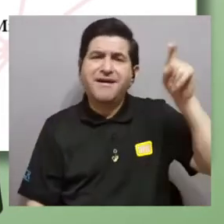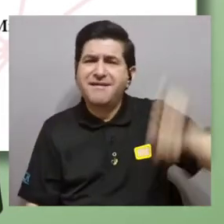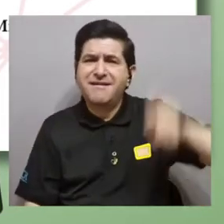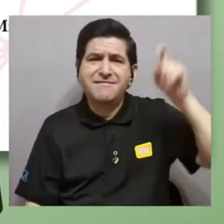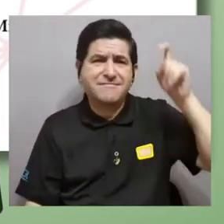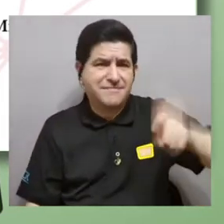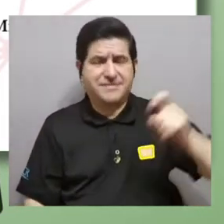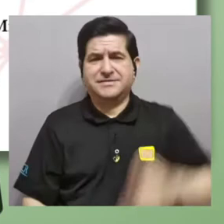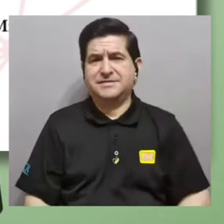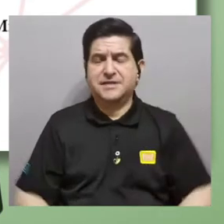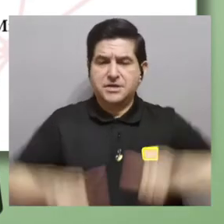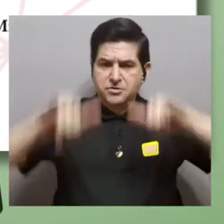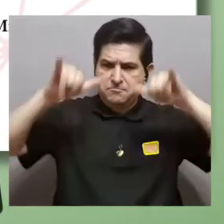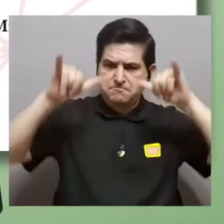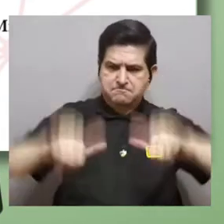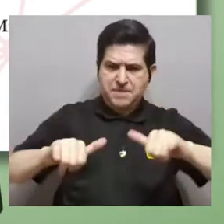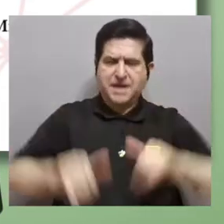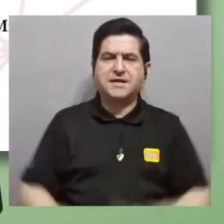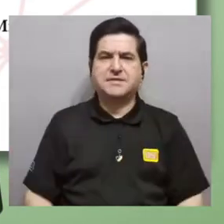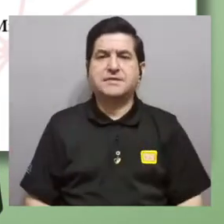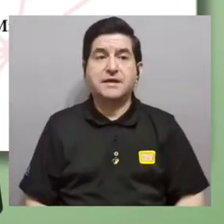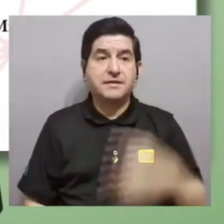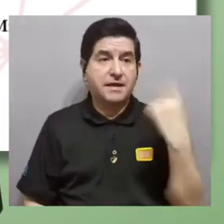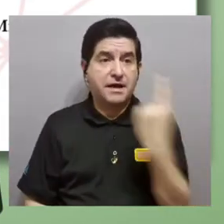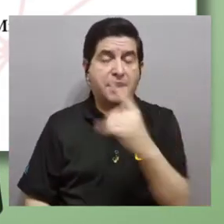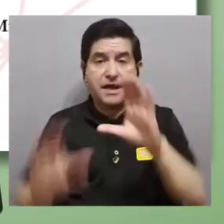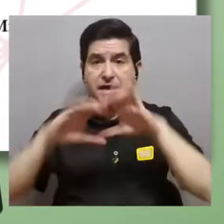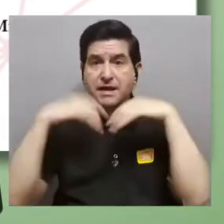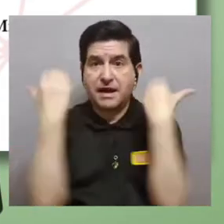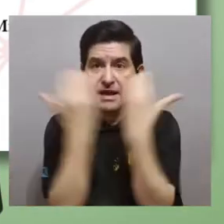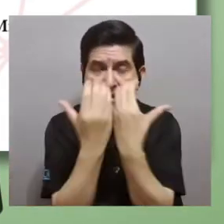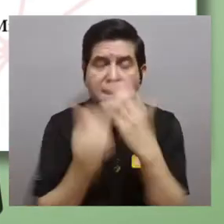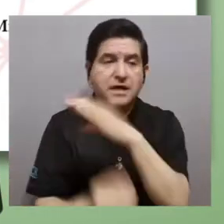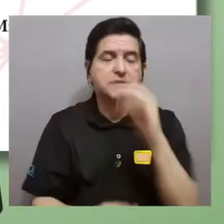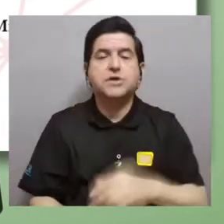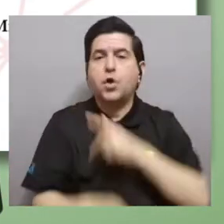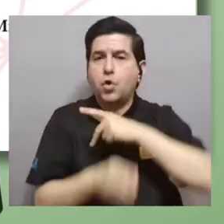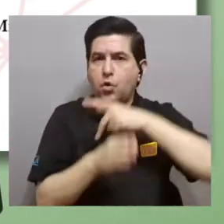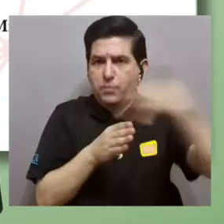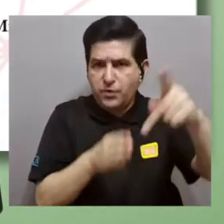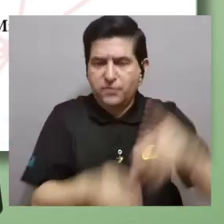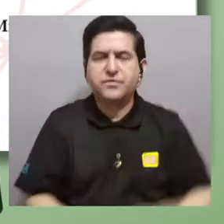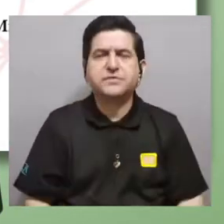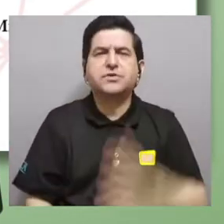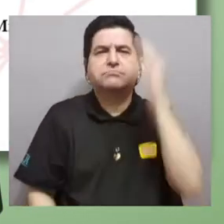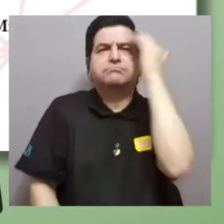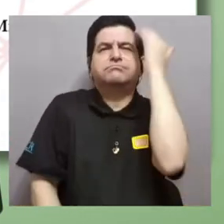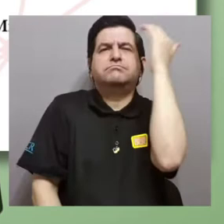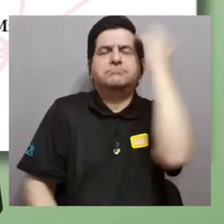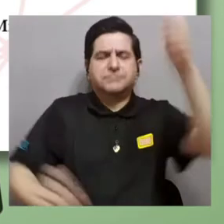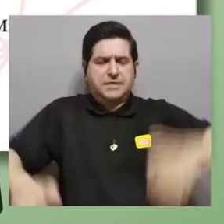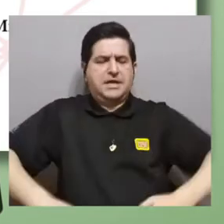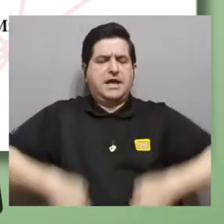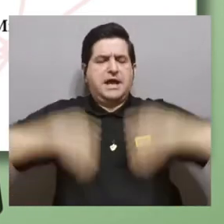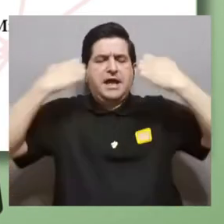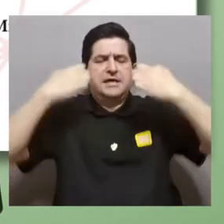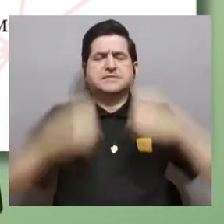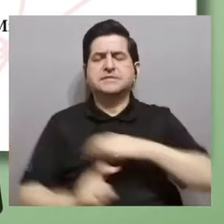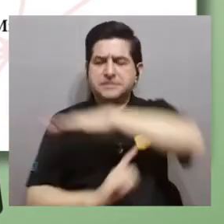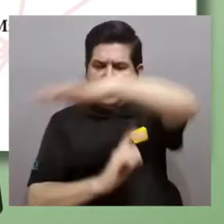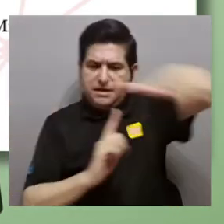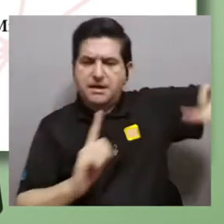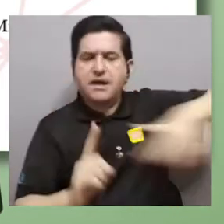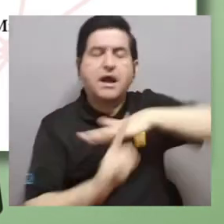es preciso, pues, mantener vivaz en cada clase o profesión la conciencia de que